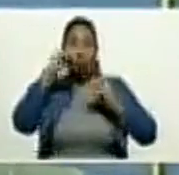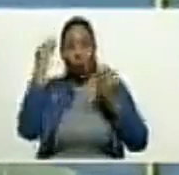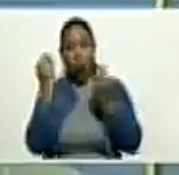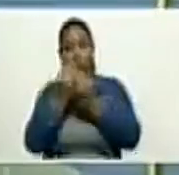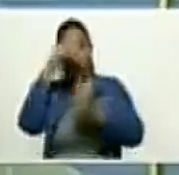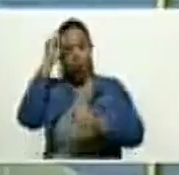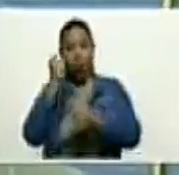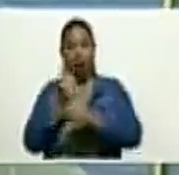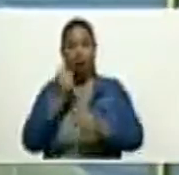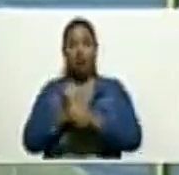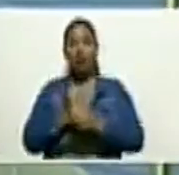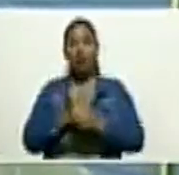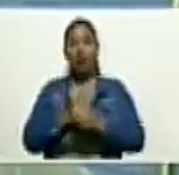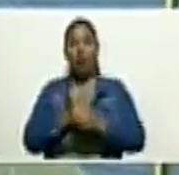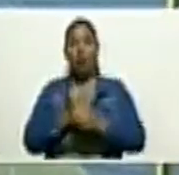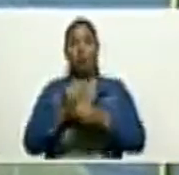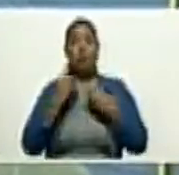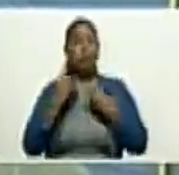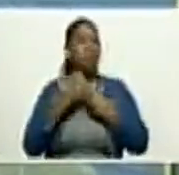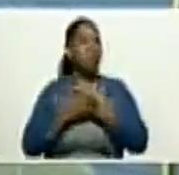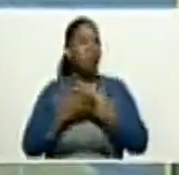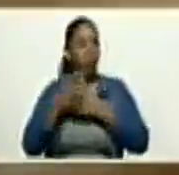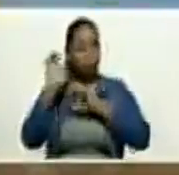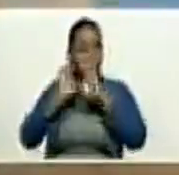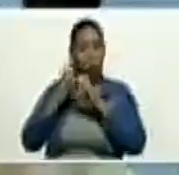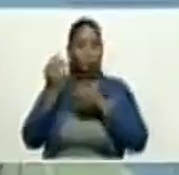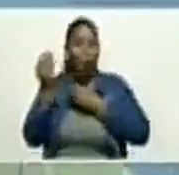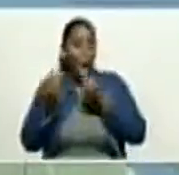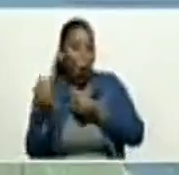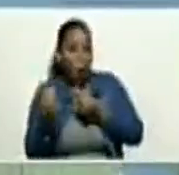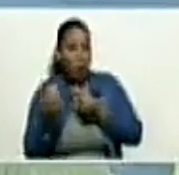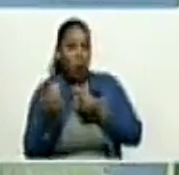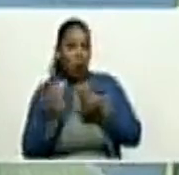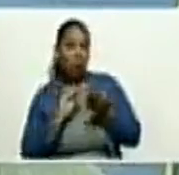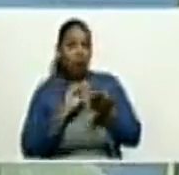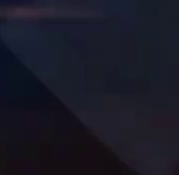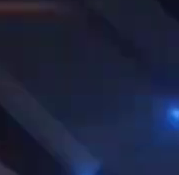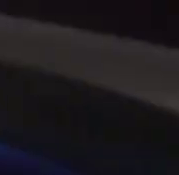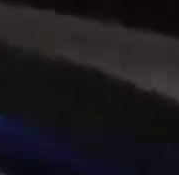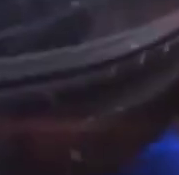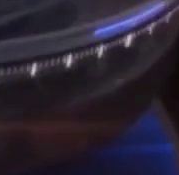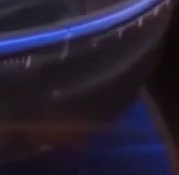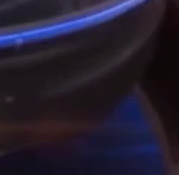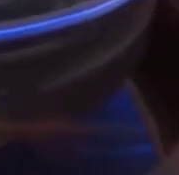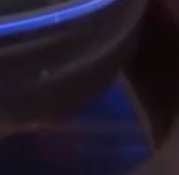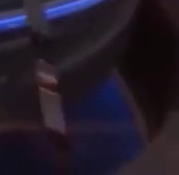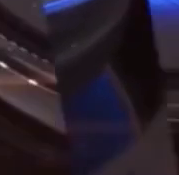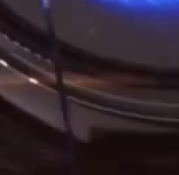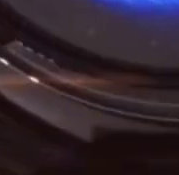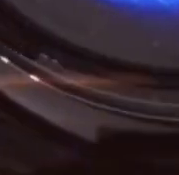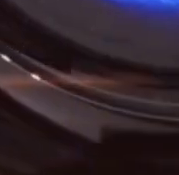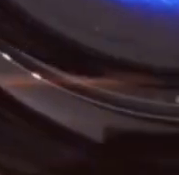y evaluar en qué lugar ir instalando estas estaciones. ¡Gracias!